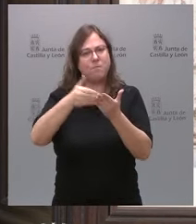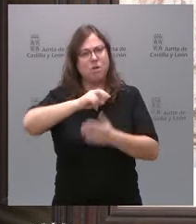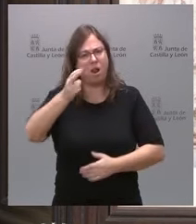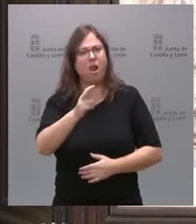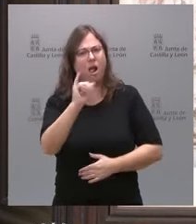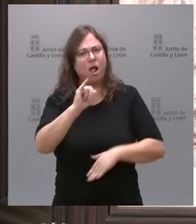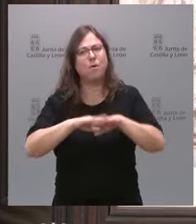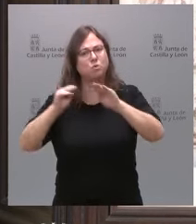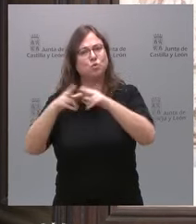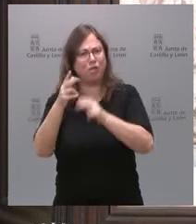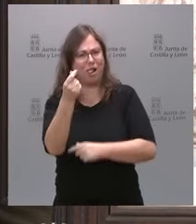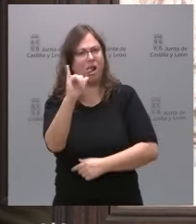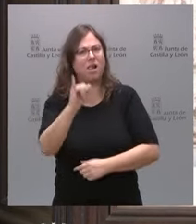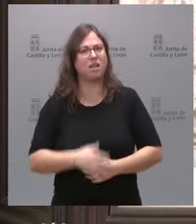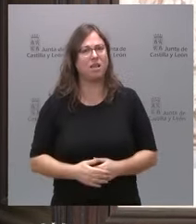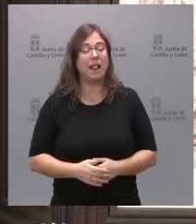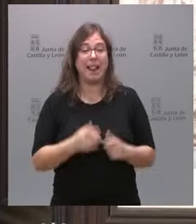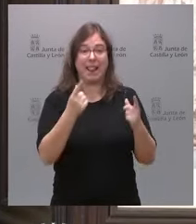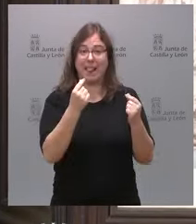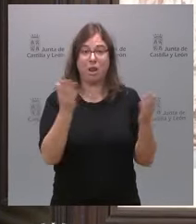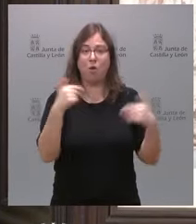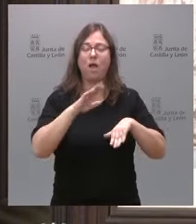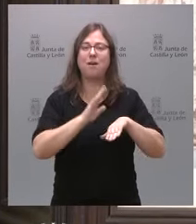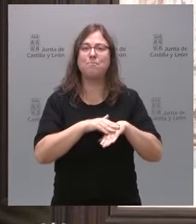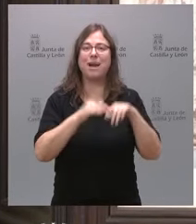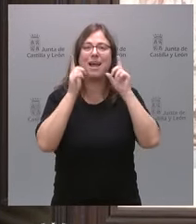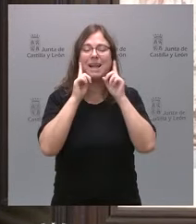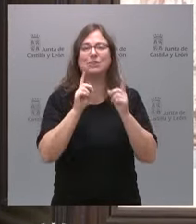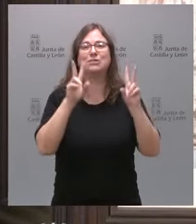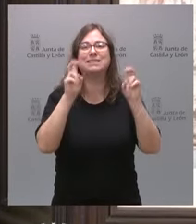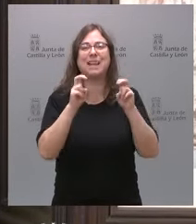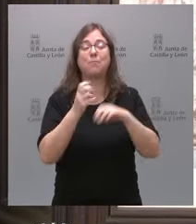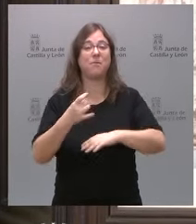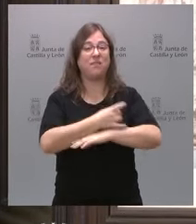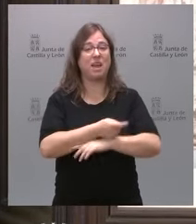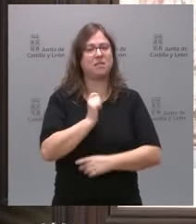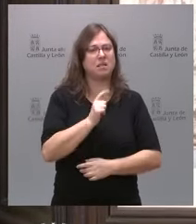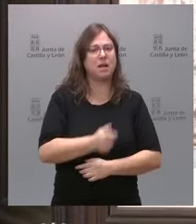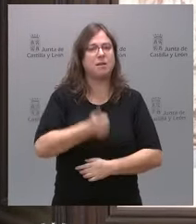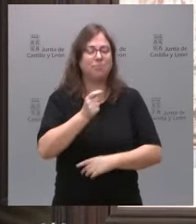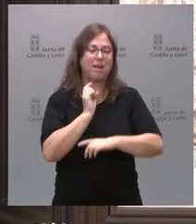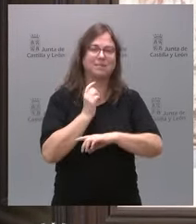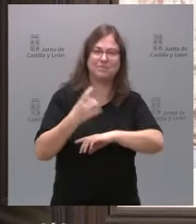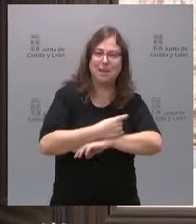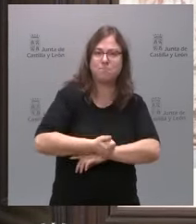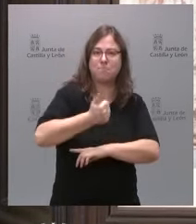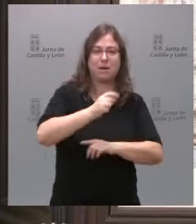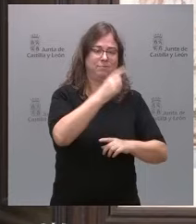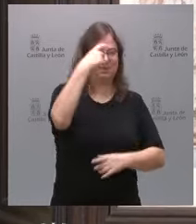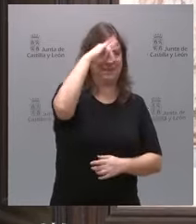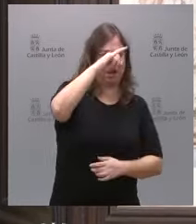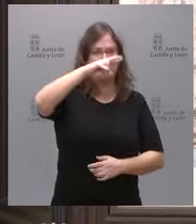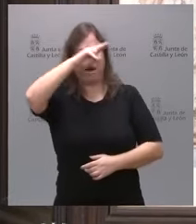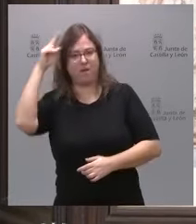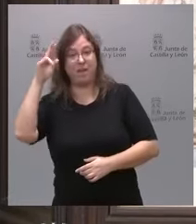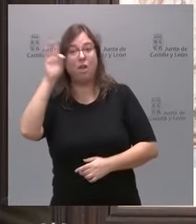para sus socios. No tiene dinero para mejorar las frecuencias de trenes entre Salamanca y Madrid, ni para la autovía